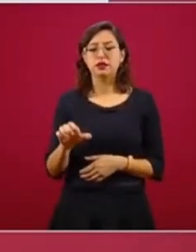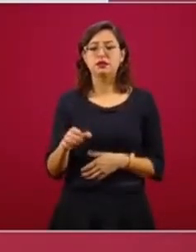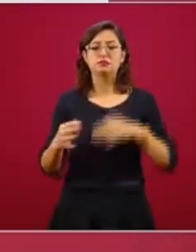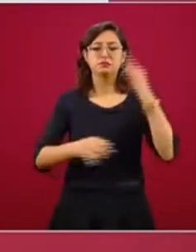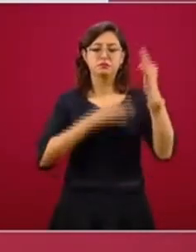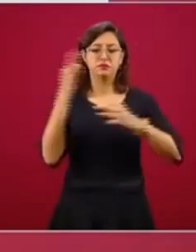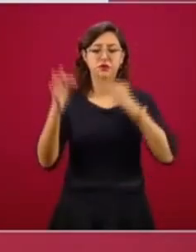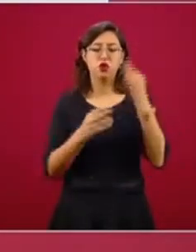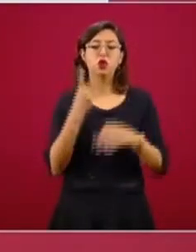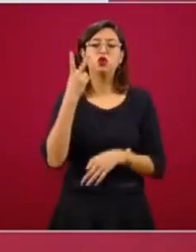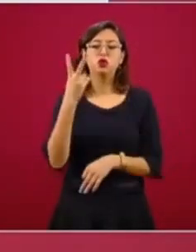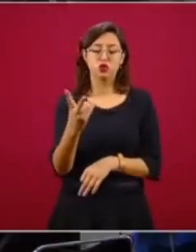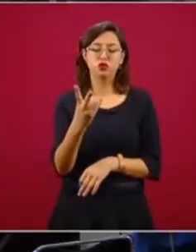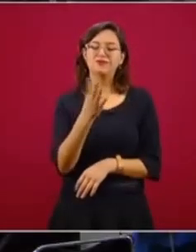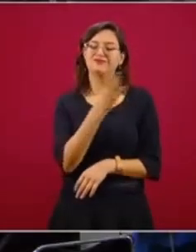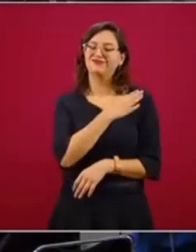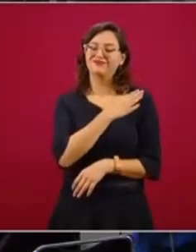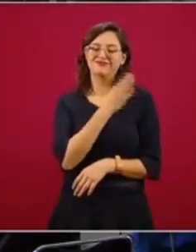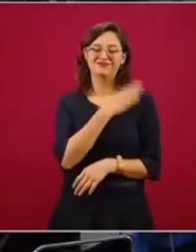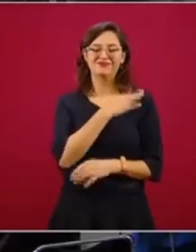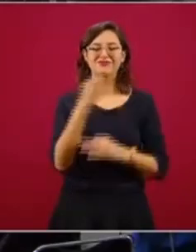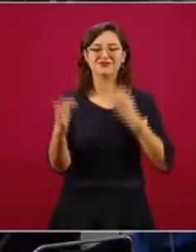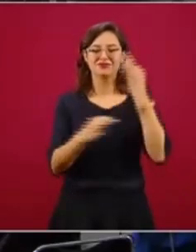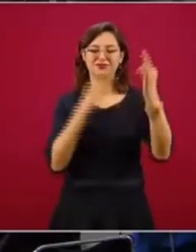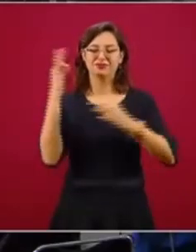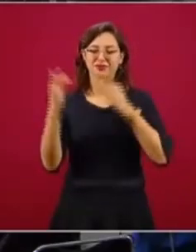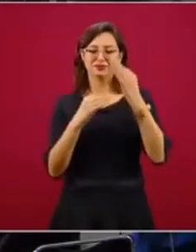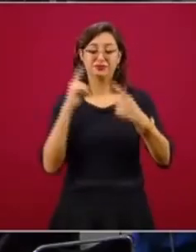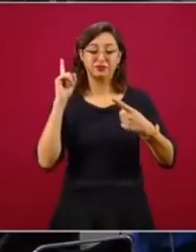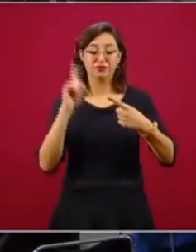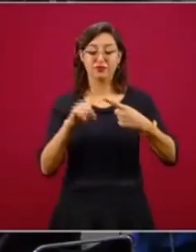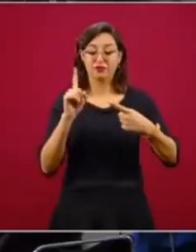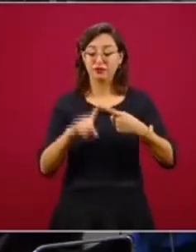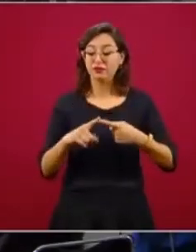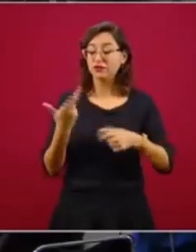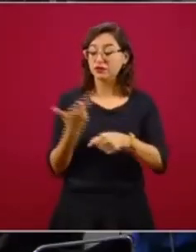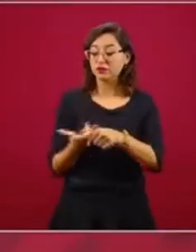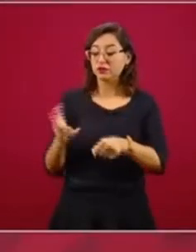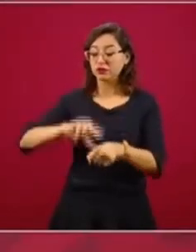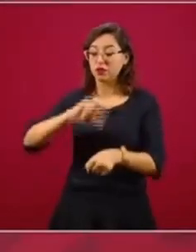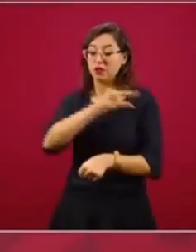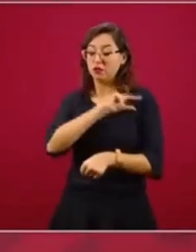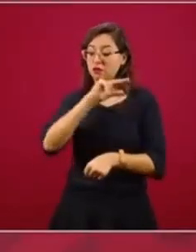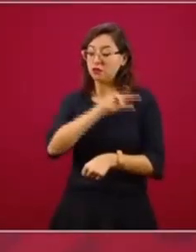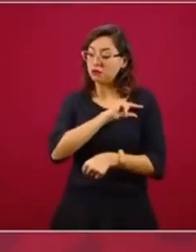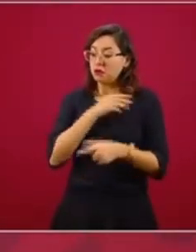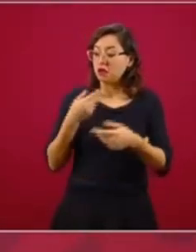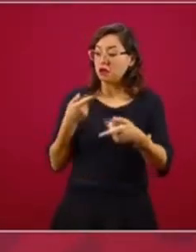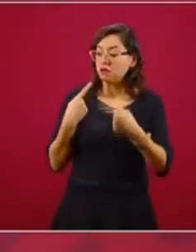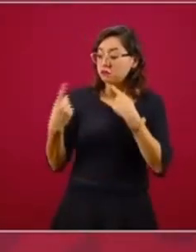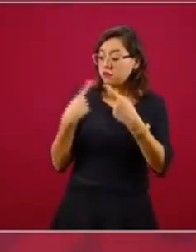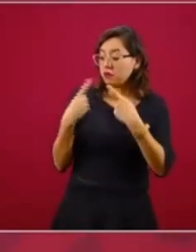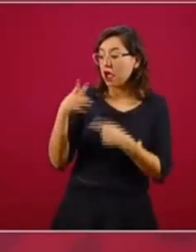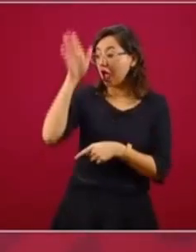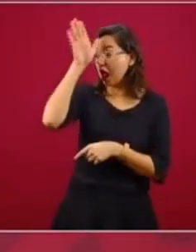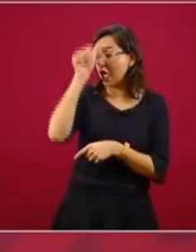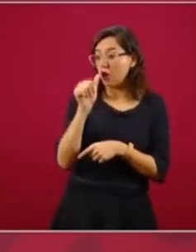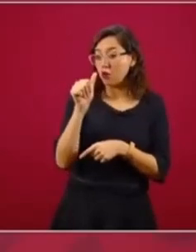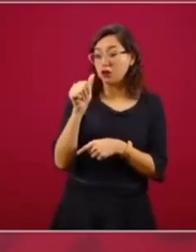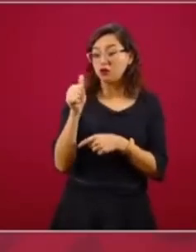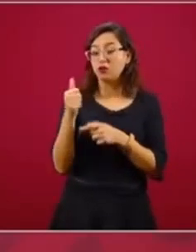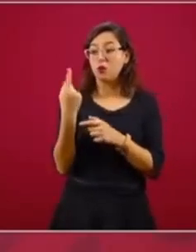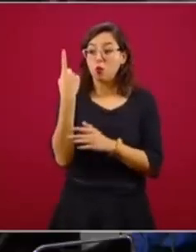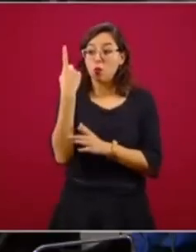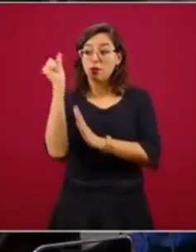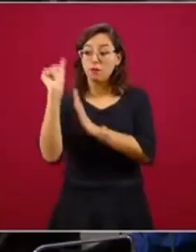noticias. La primera es la extensión en tiempo del convenio que se hizo con los hospitales privados, como ustedes recordarán, se hizo por un